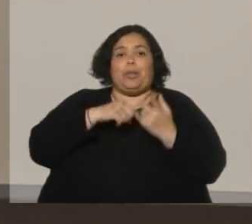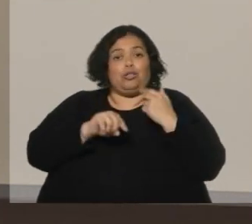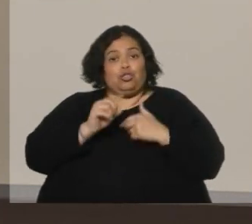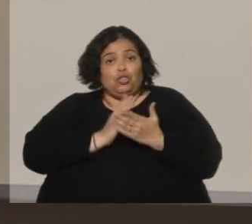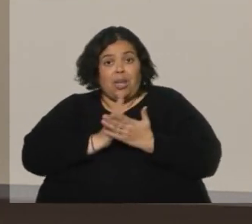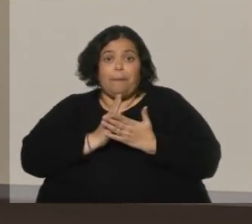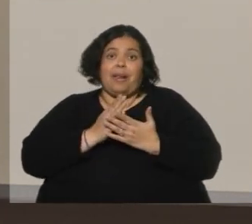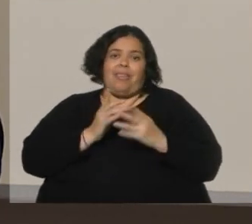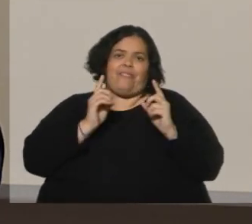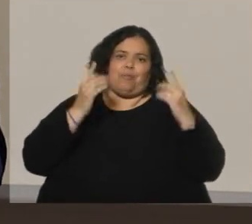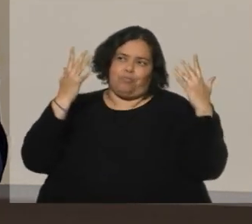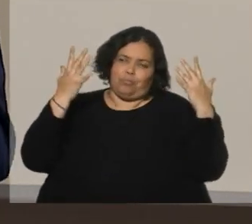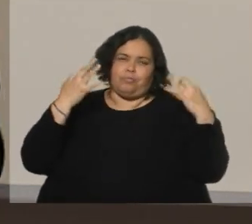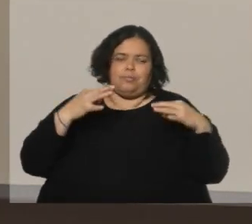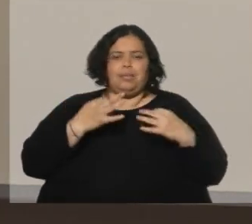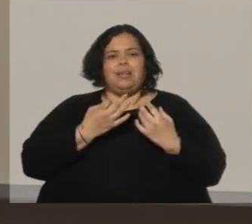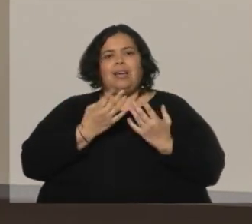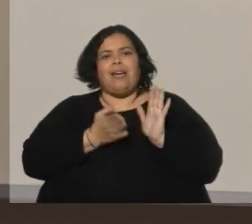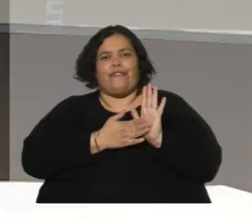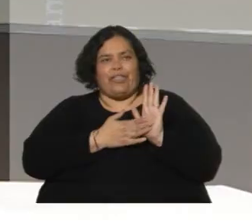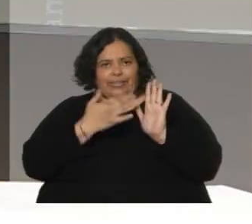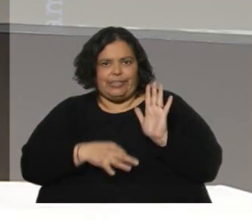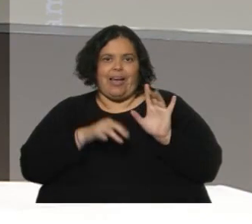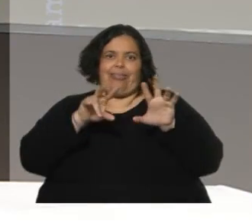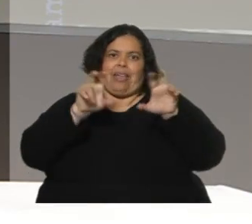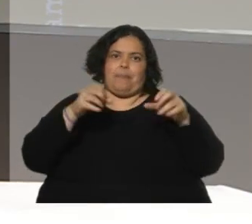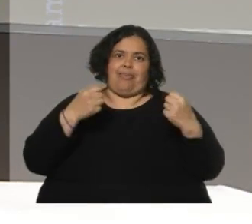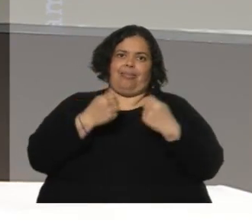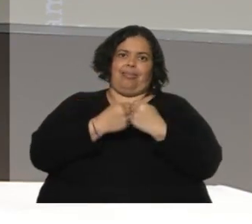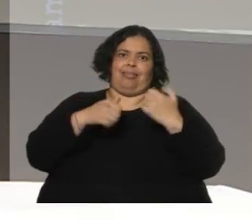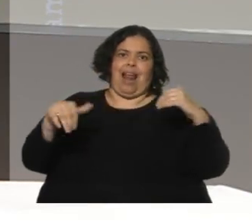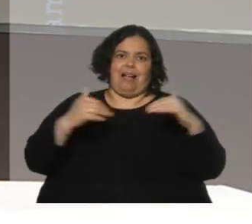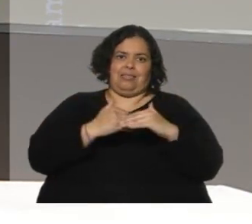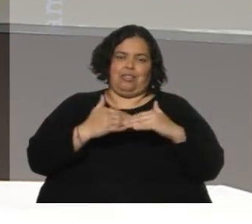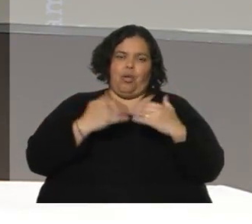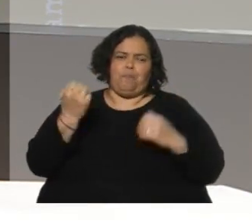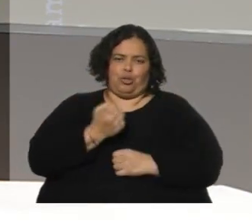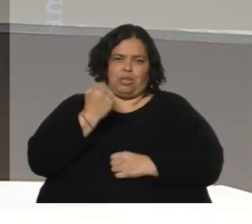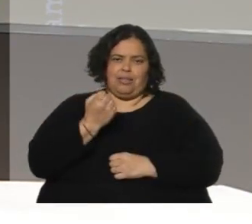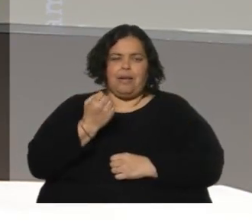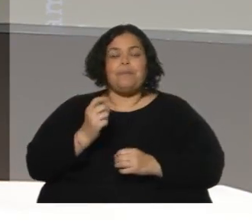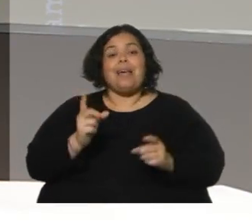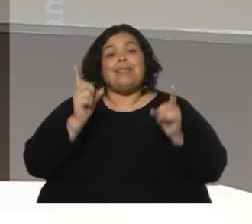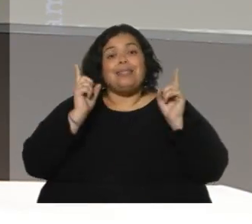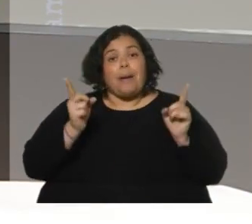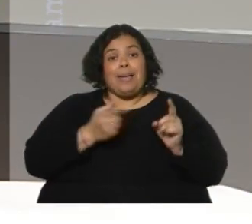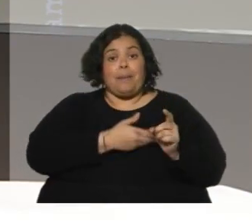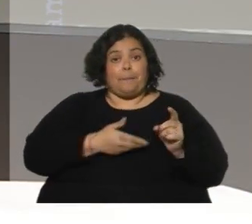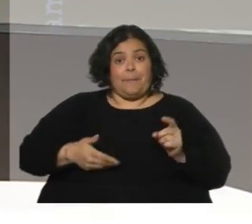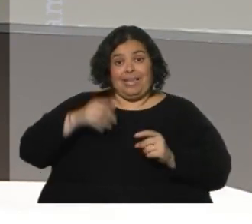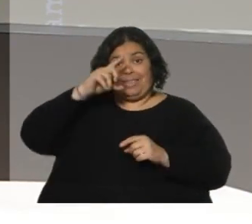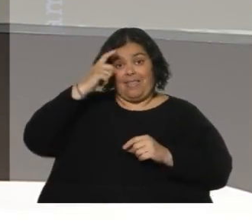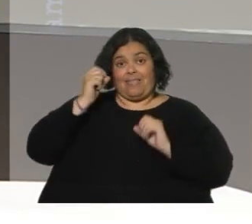acumular evidencia sobre temas tan sencillos en este caso de trans. Sí, y como también indicaba el presidente Luis Lacalle Pou, bueno, hagámoslo, pero con